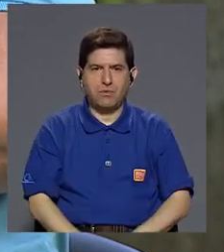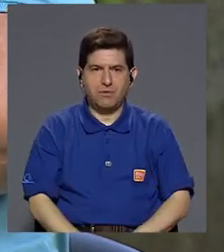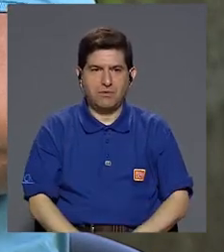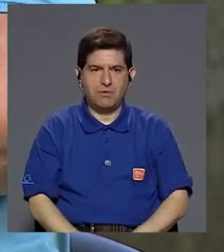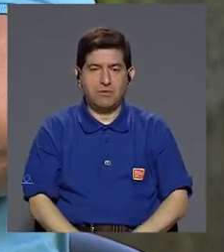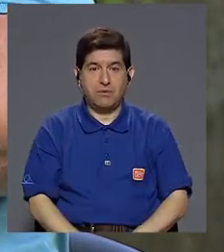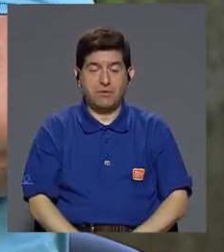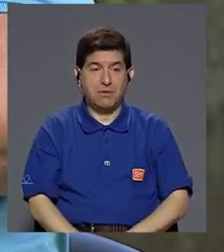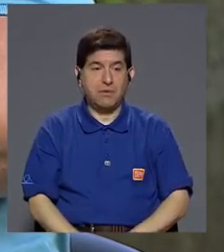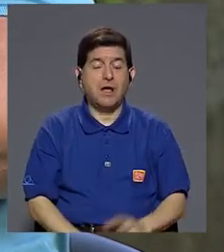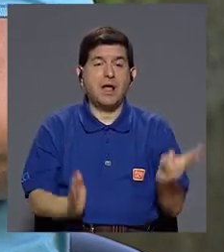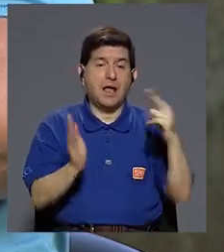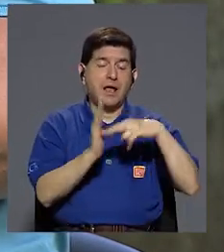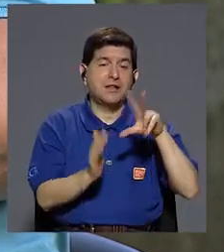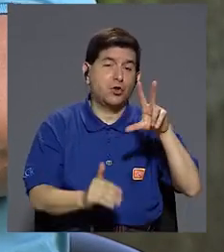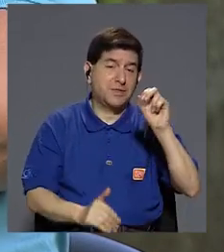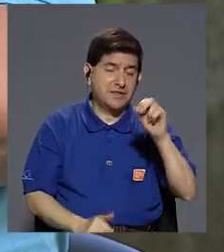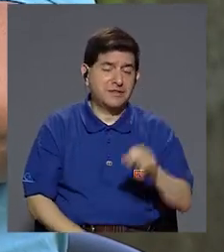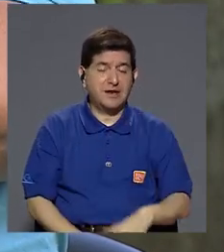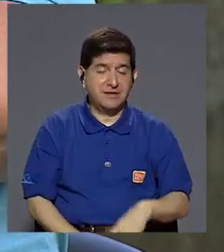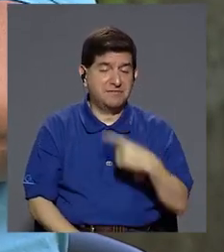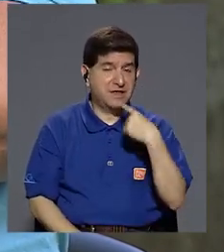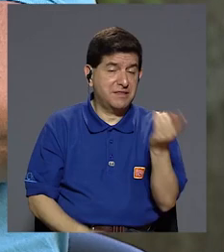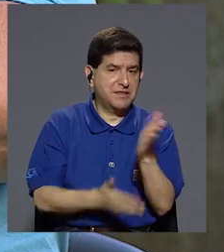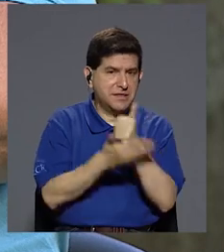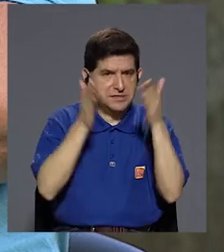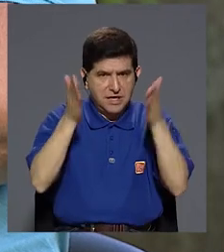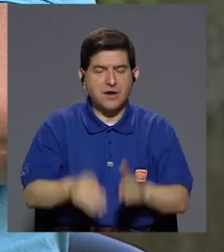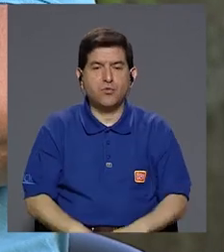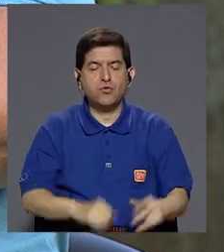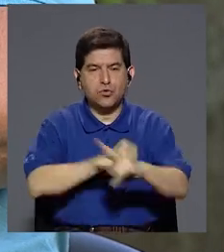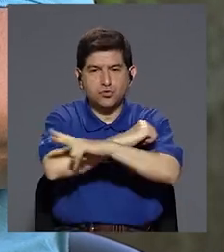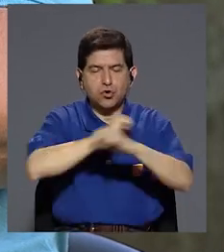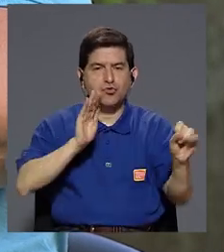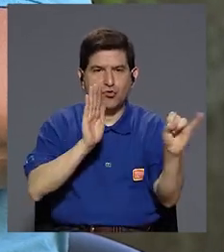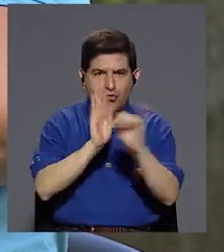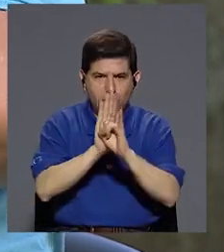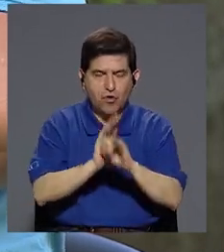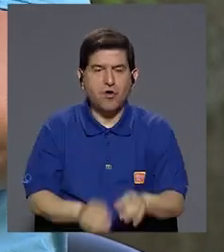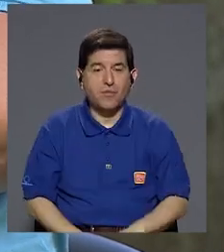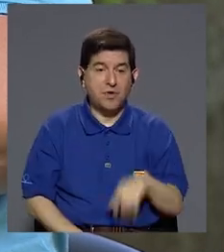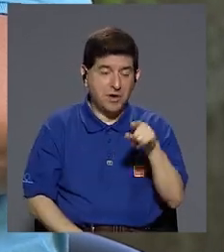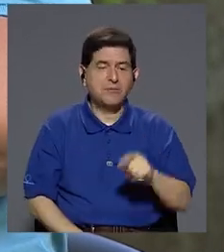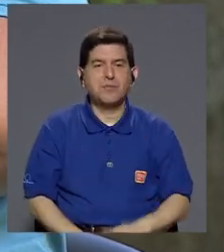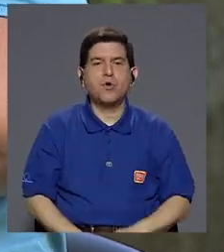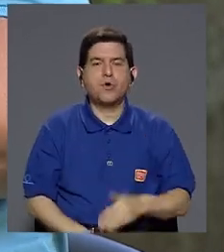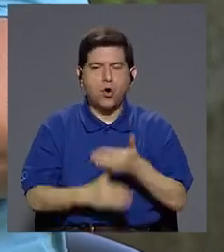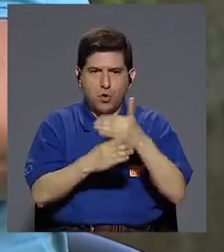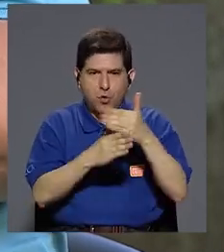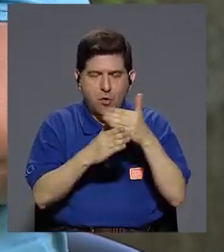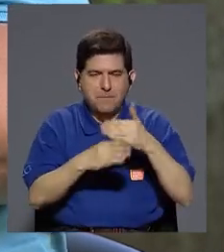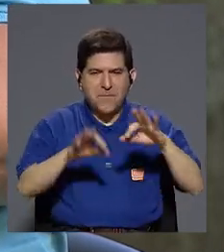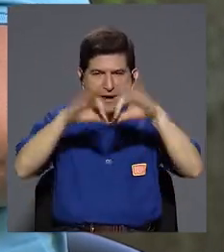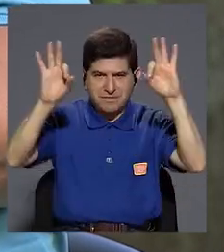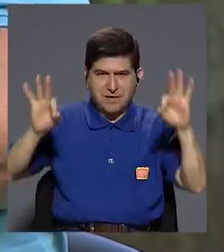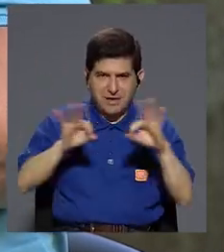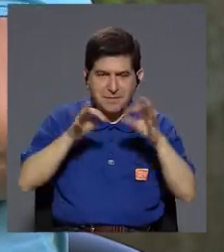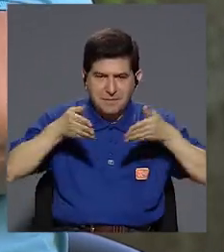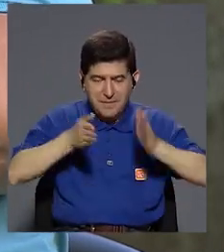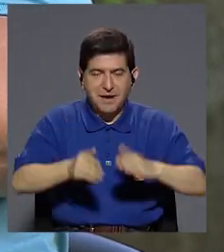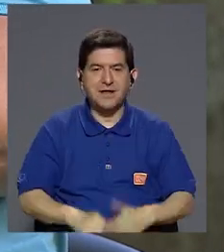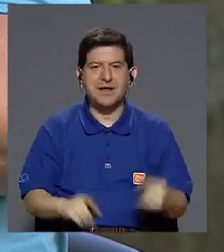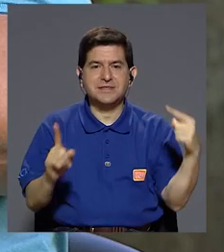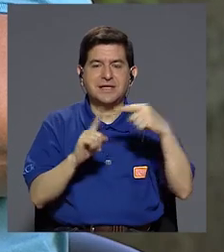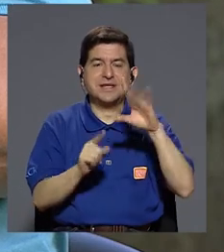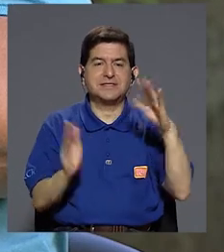Hay estadísticas que dicen que para el 2030 el robo de identidad por Charenting puede alcanzar hasta